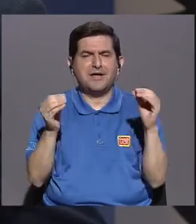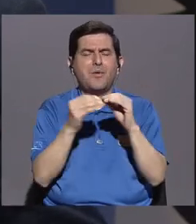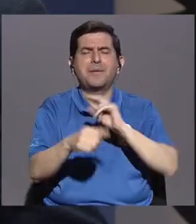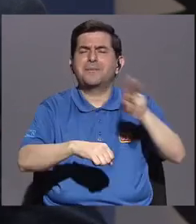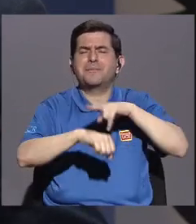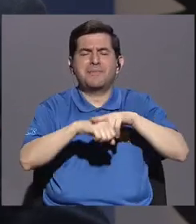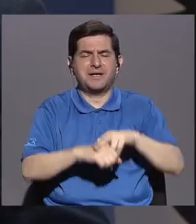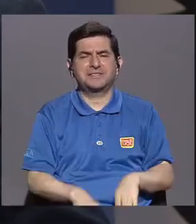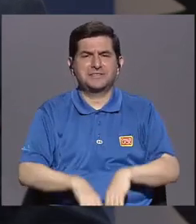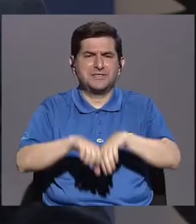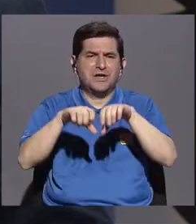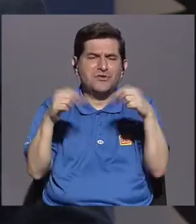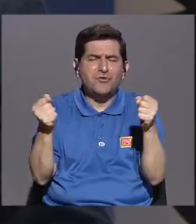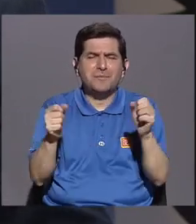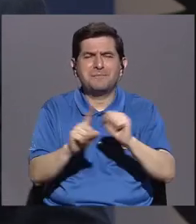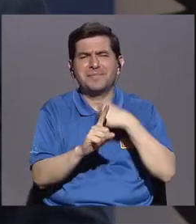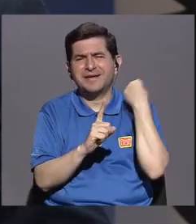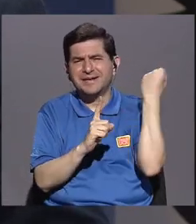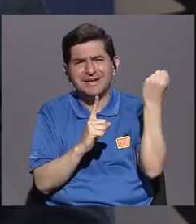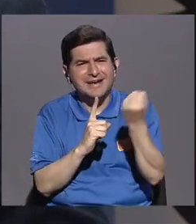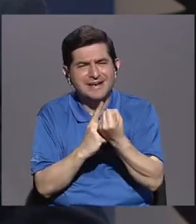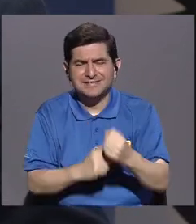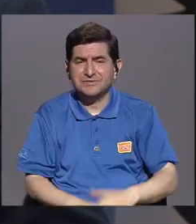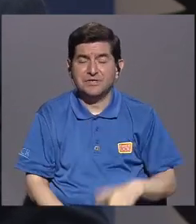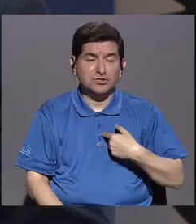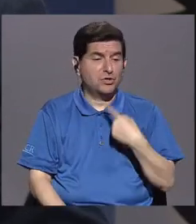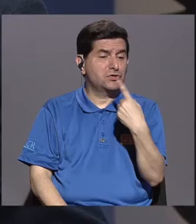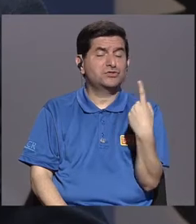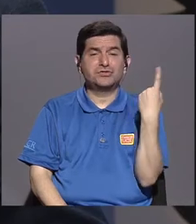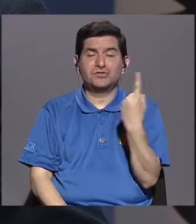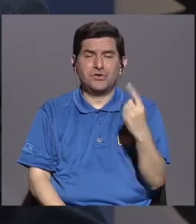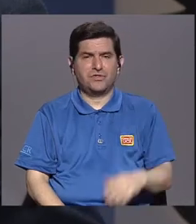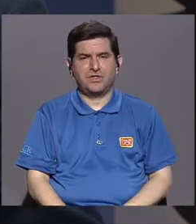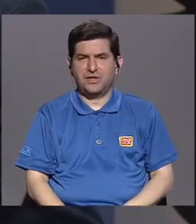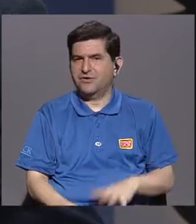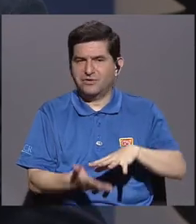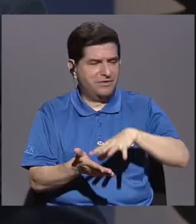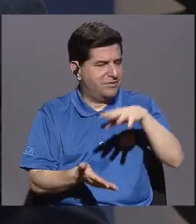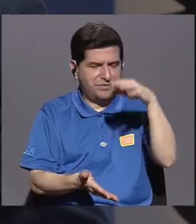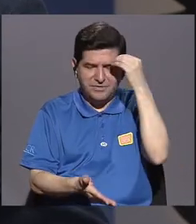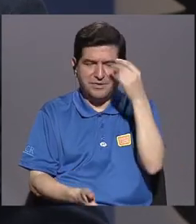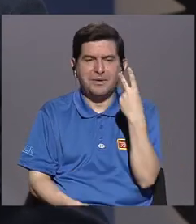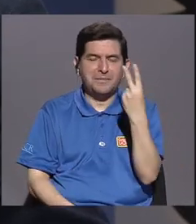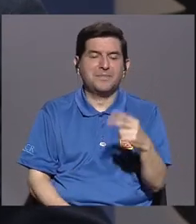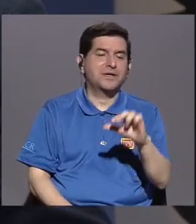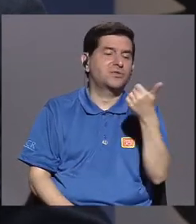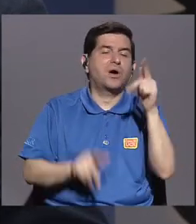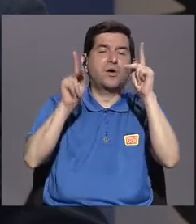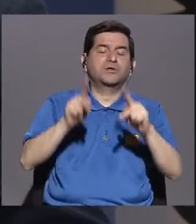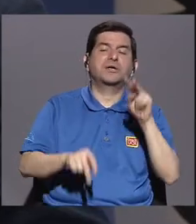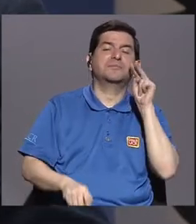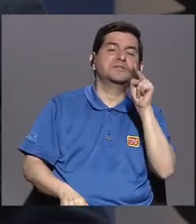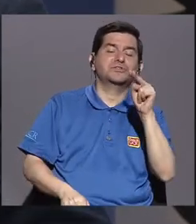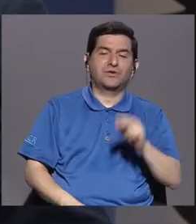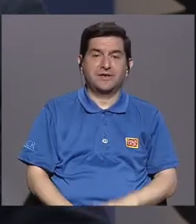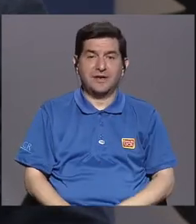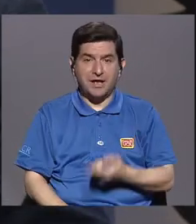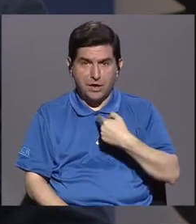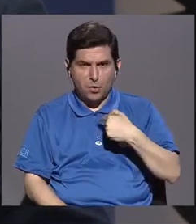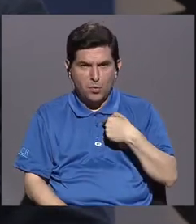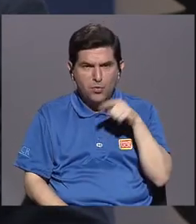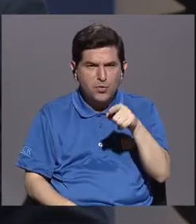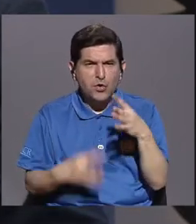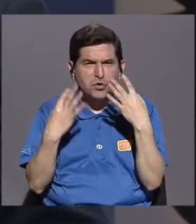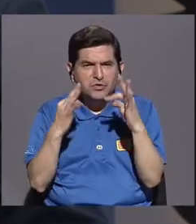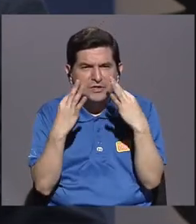romper esas filas, porque yo lo digo constantemente, nadie aprende viéndole la nunca al otro, tenemos que romper filas, esa